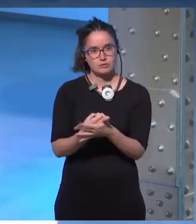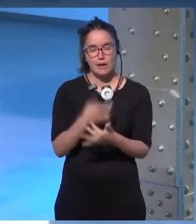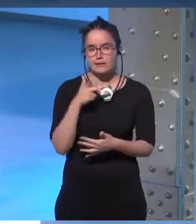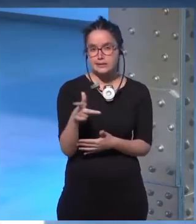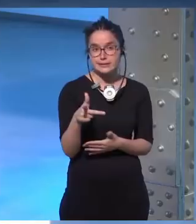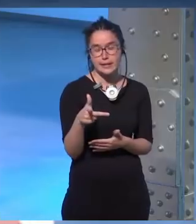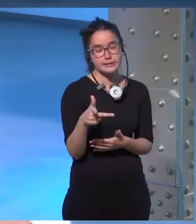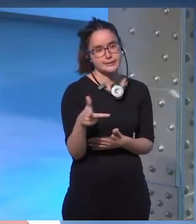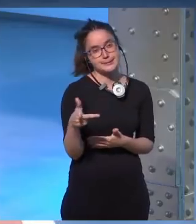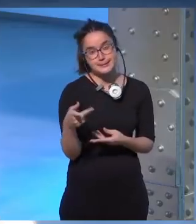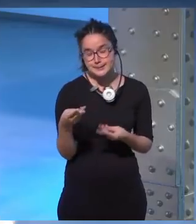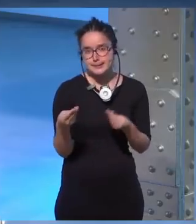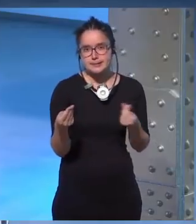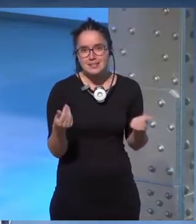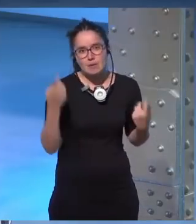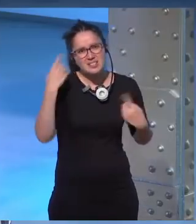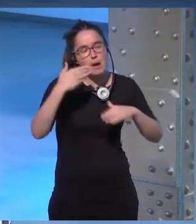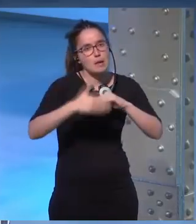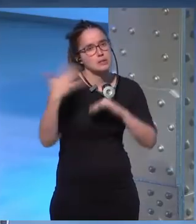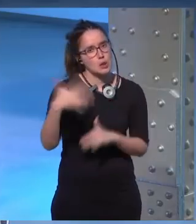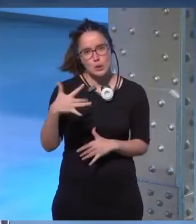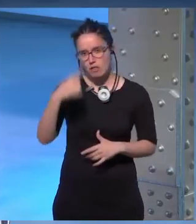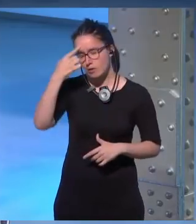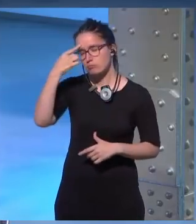de mal gusto pues tienes que saber dónde está el límite